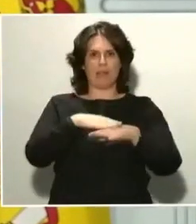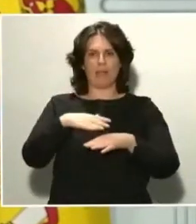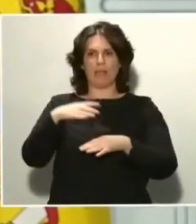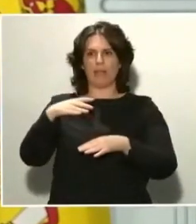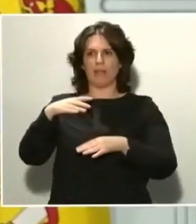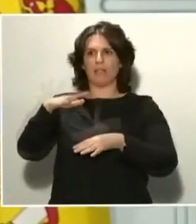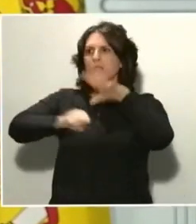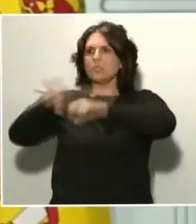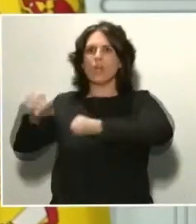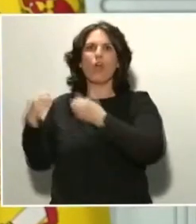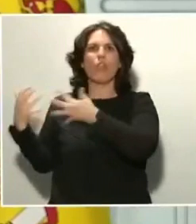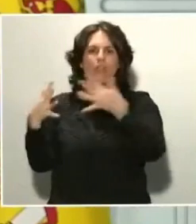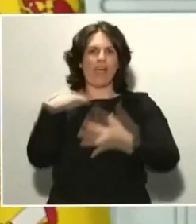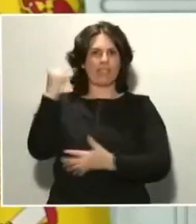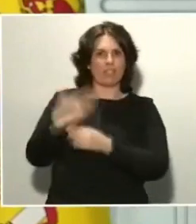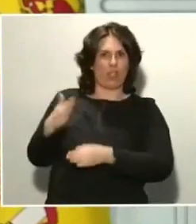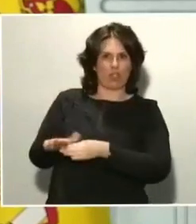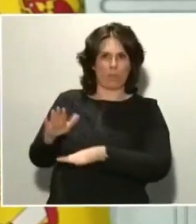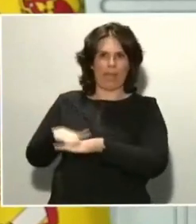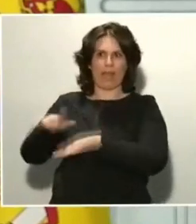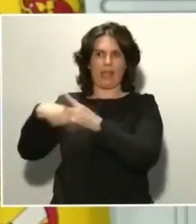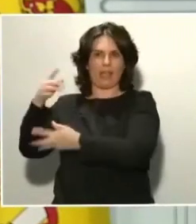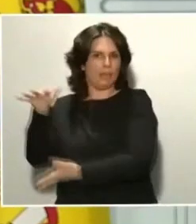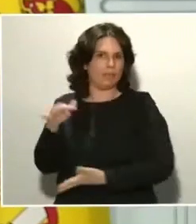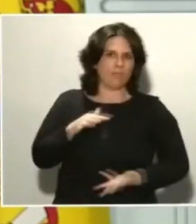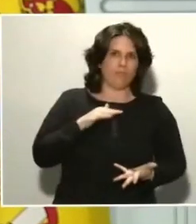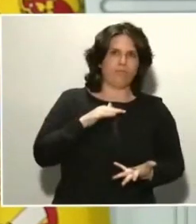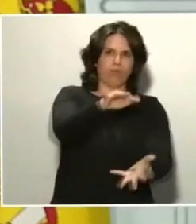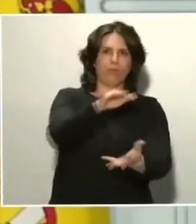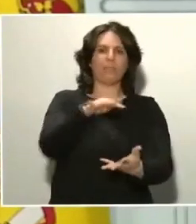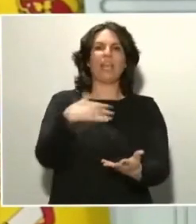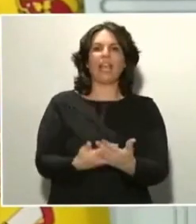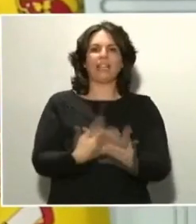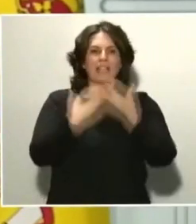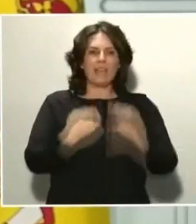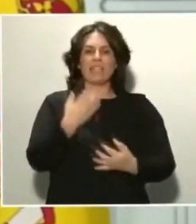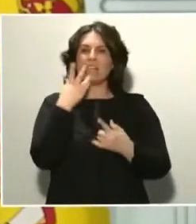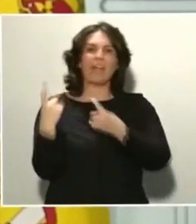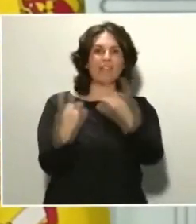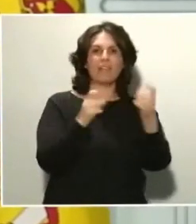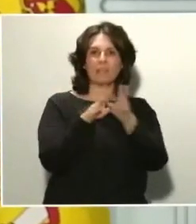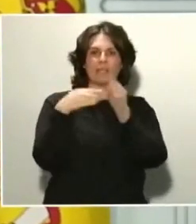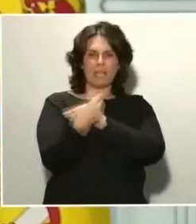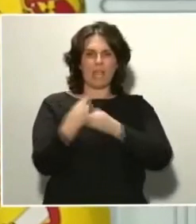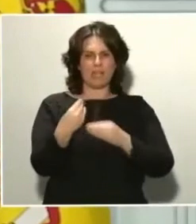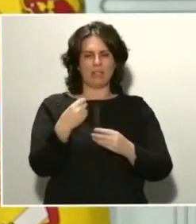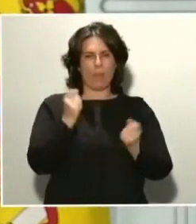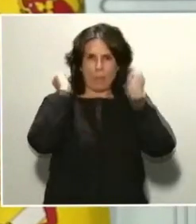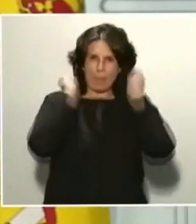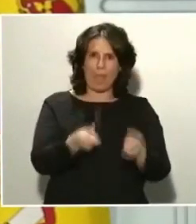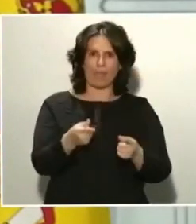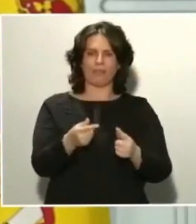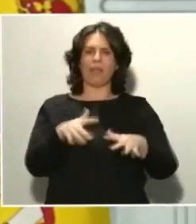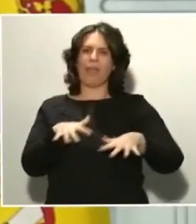los stocks disponibles para garantizar que en todo momento, donde haga falta material, esté disponible material con criterios de equidad y de